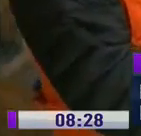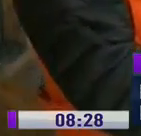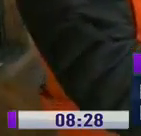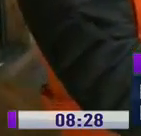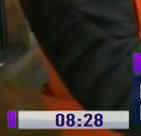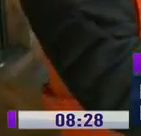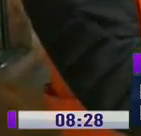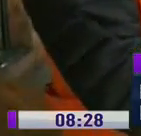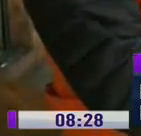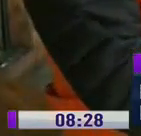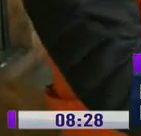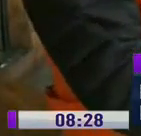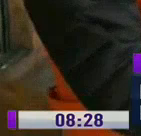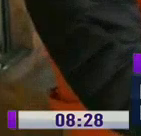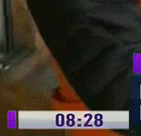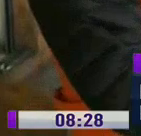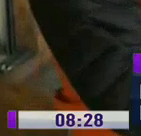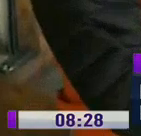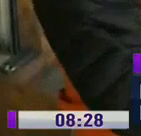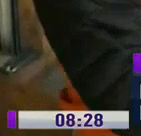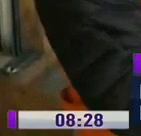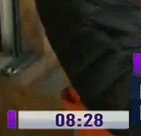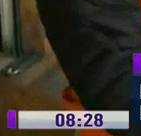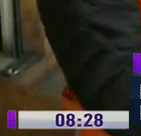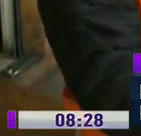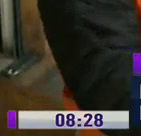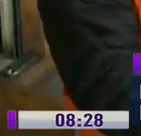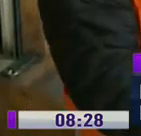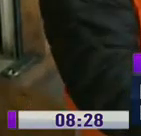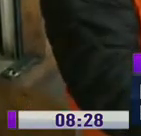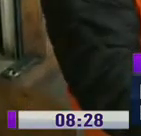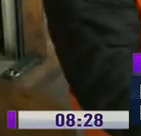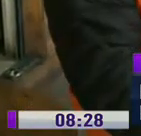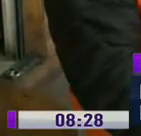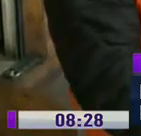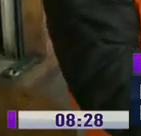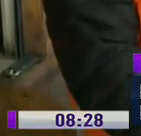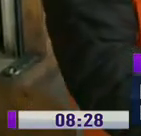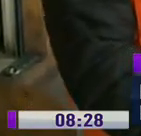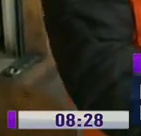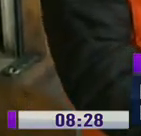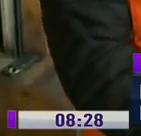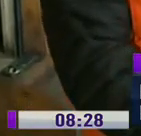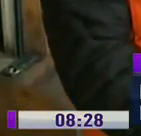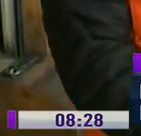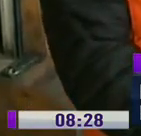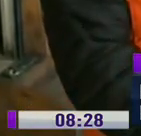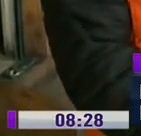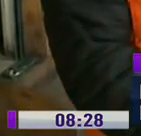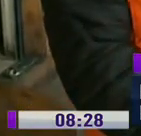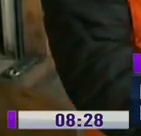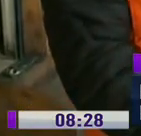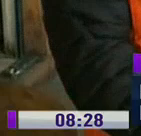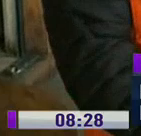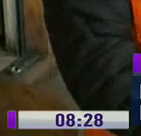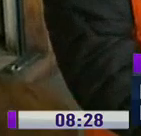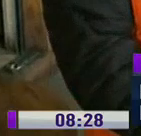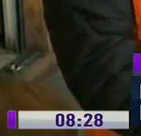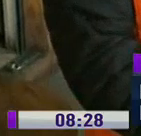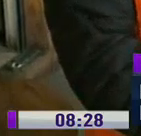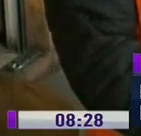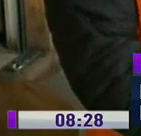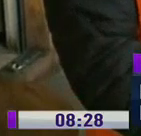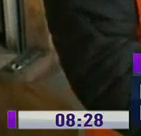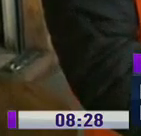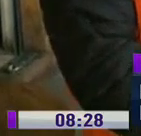Entonces, hacer este llamado a la ciudadanía que nos está viendo también a la empresa privada, a seguir aportando a esta fundación, que lo que hace, pues, es con el corazón